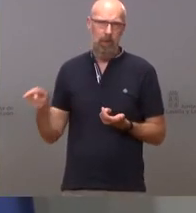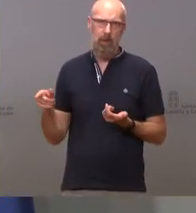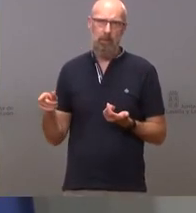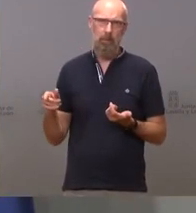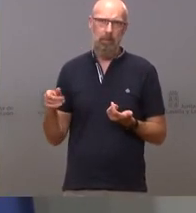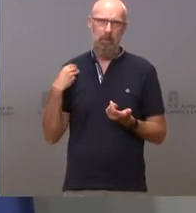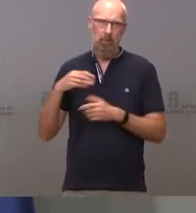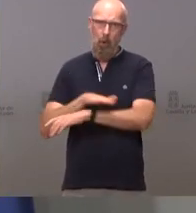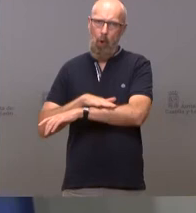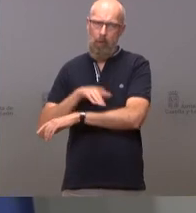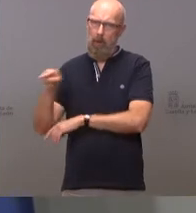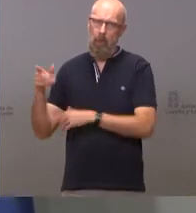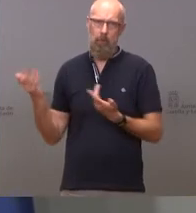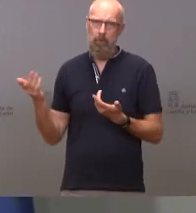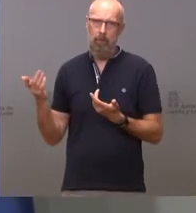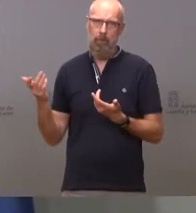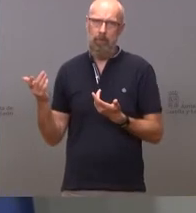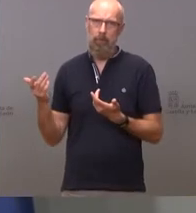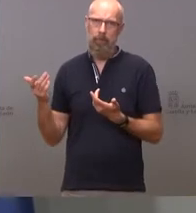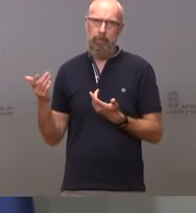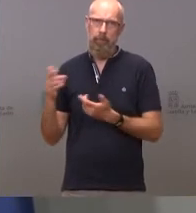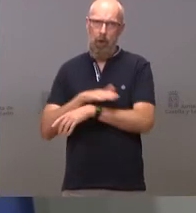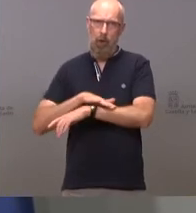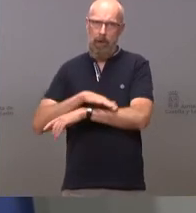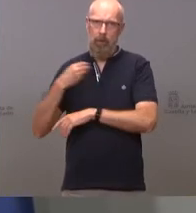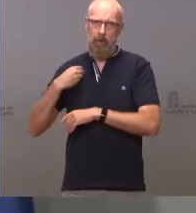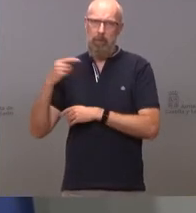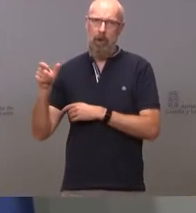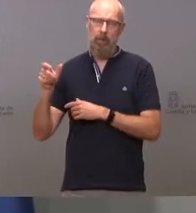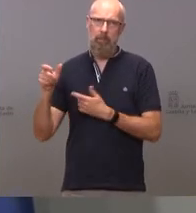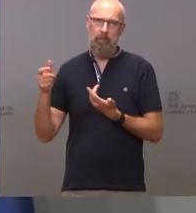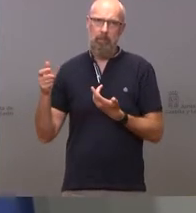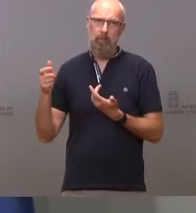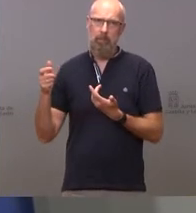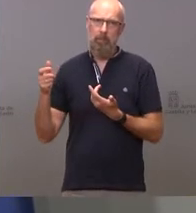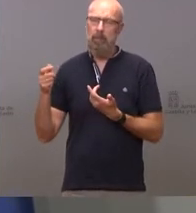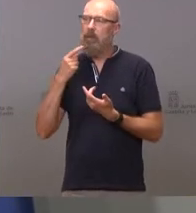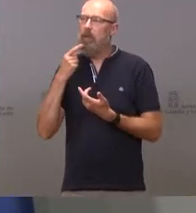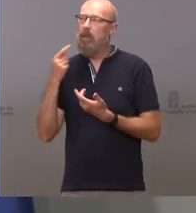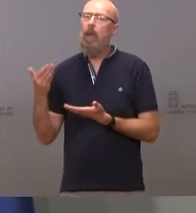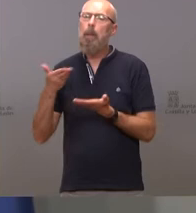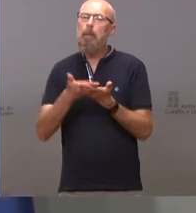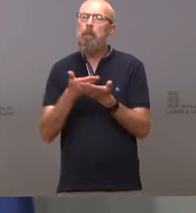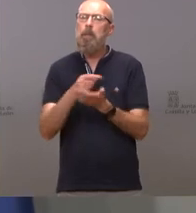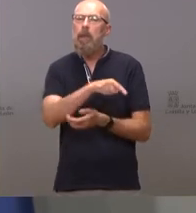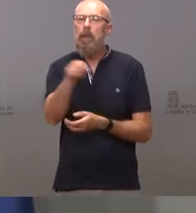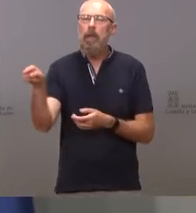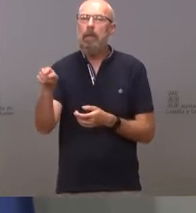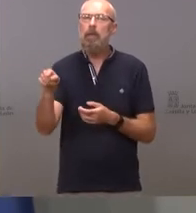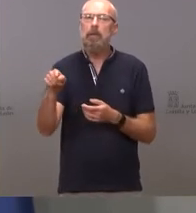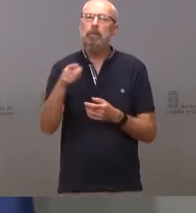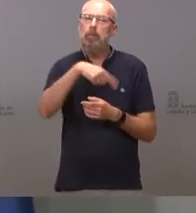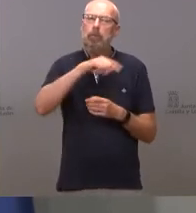del gobierno y por parte del partido socialista que pida a los demás lo que él no hace